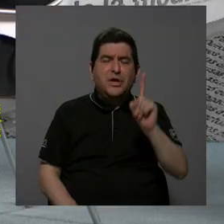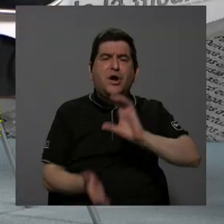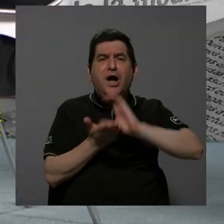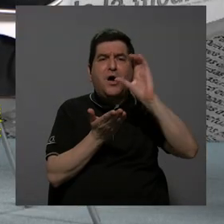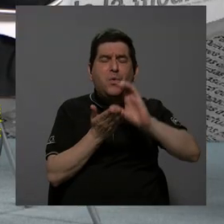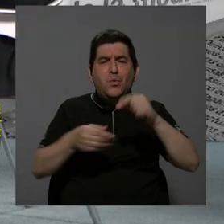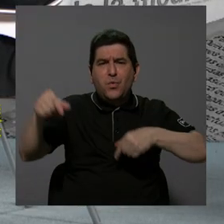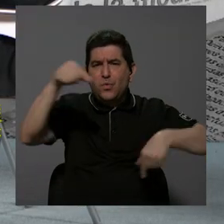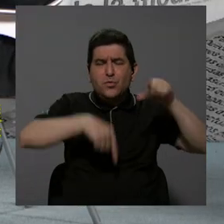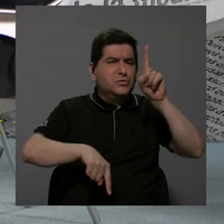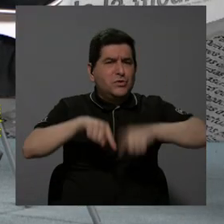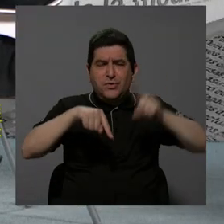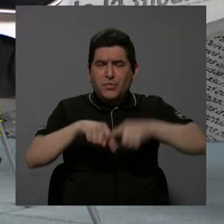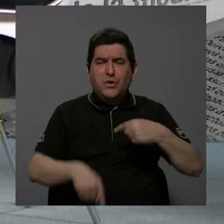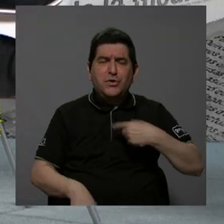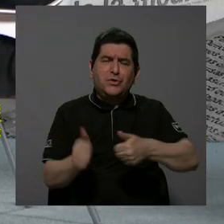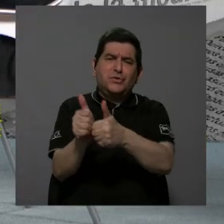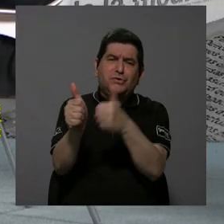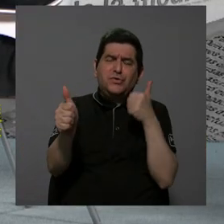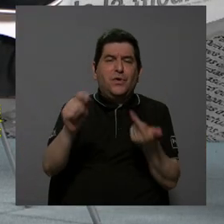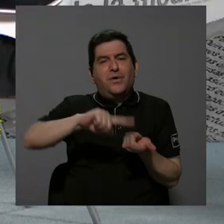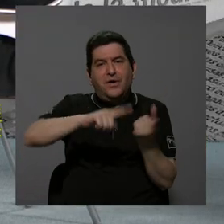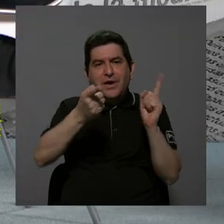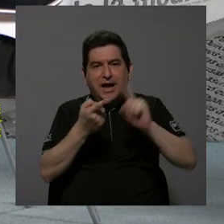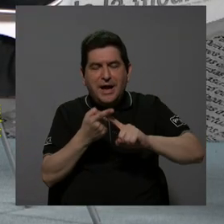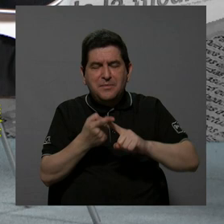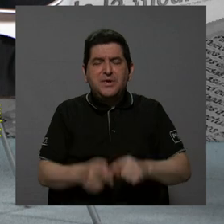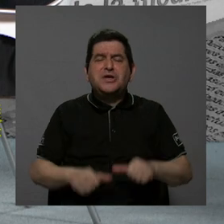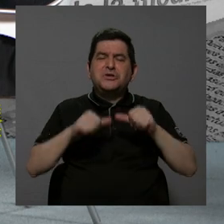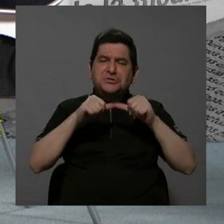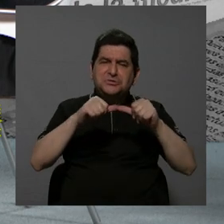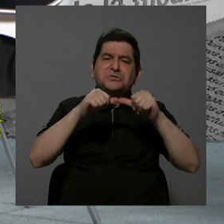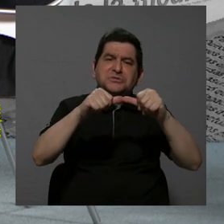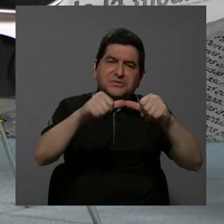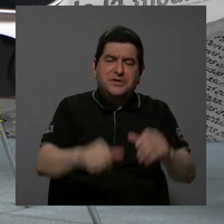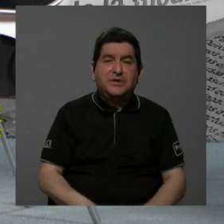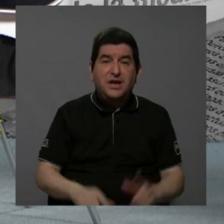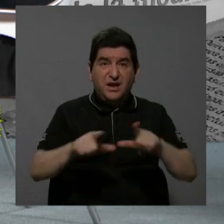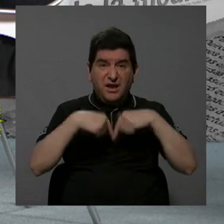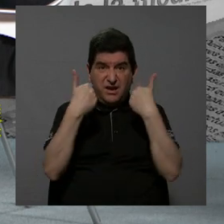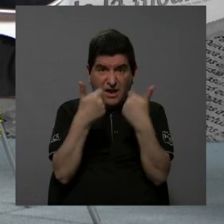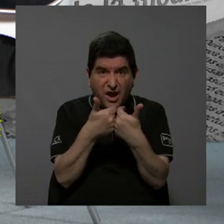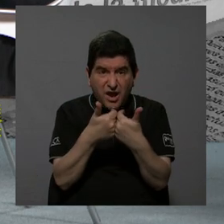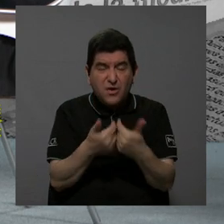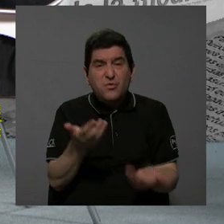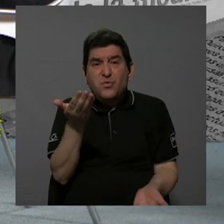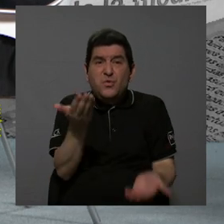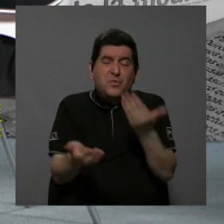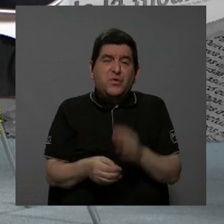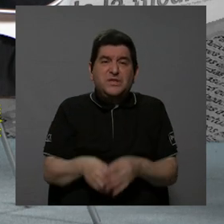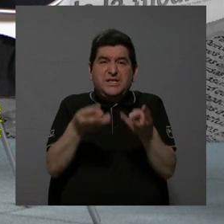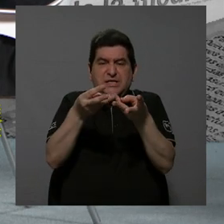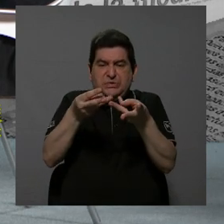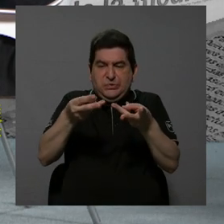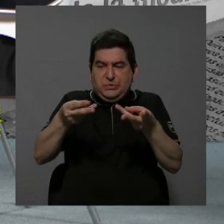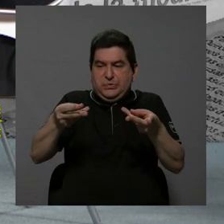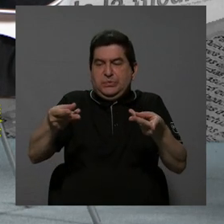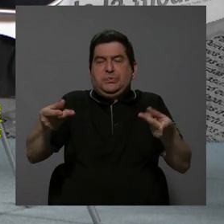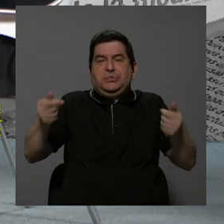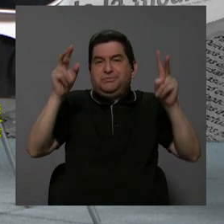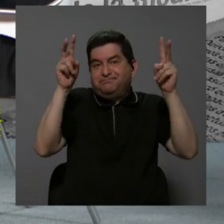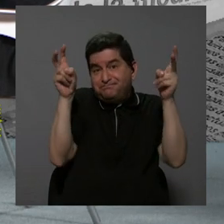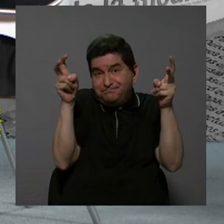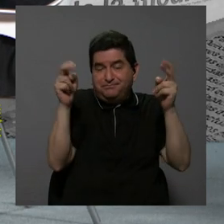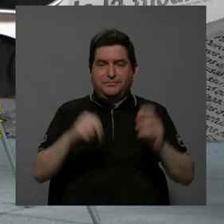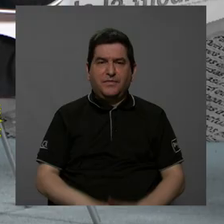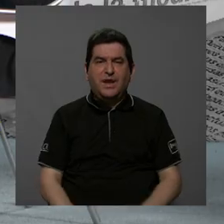la carrera, entonces me atrasé, mis amigos, algunos sí siguieron, el grupo seguramente se desgrana, por decirlo de esta forma,